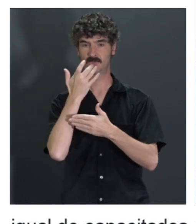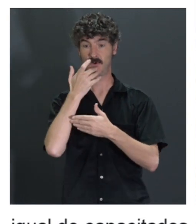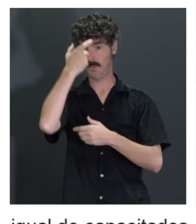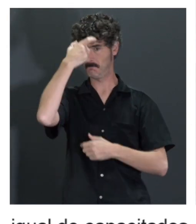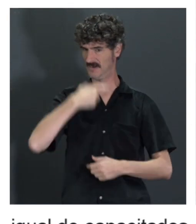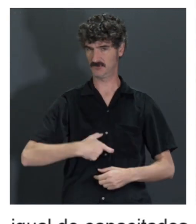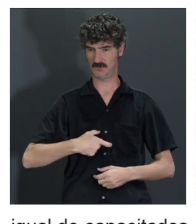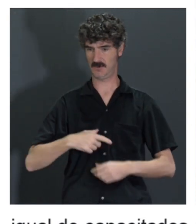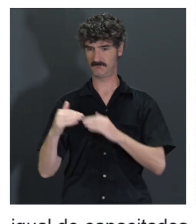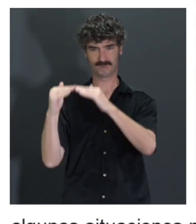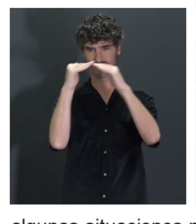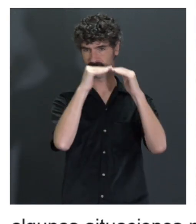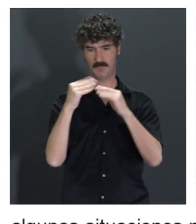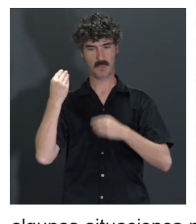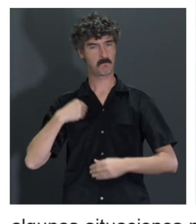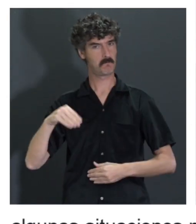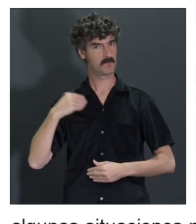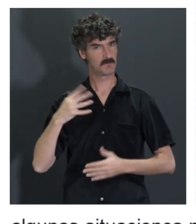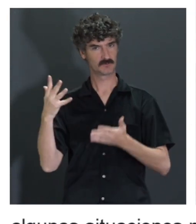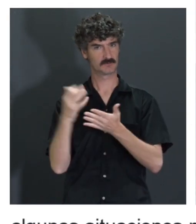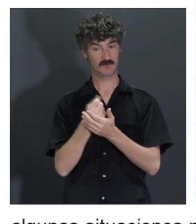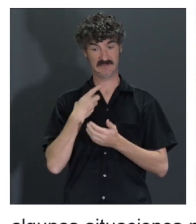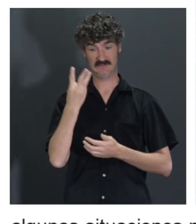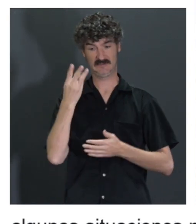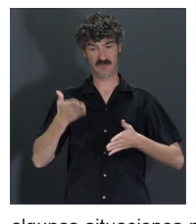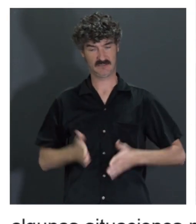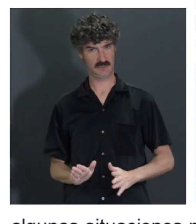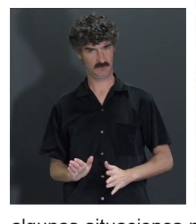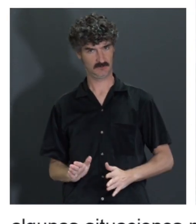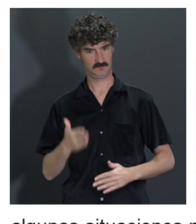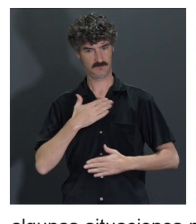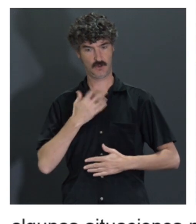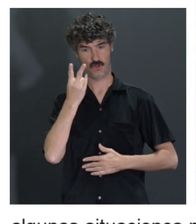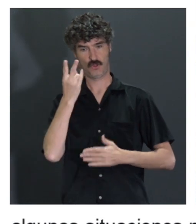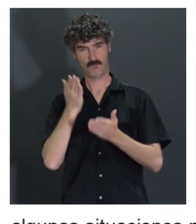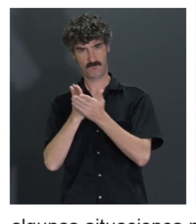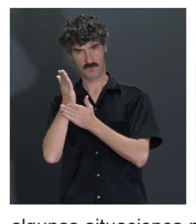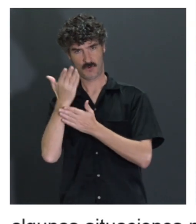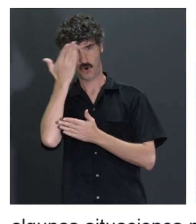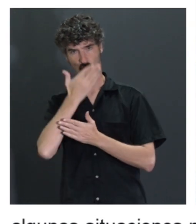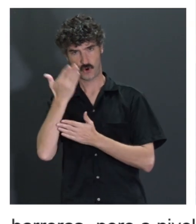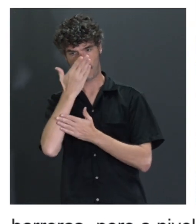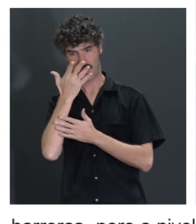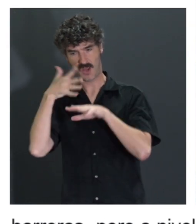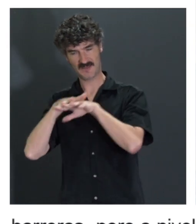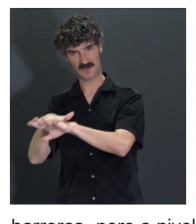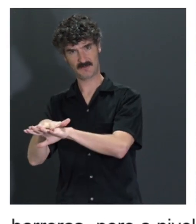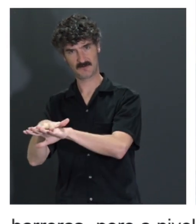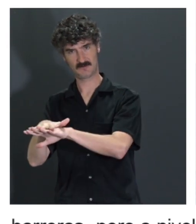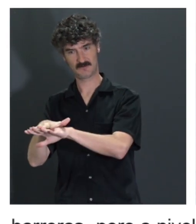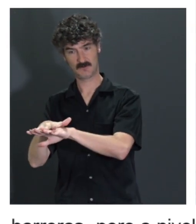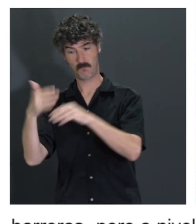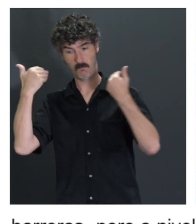personas, para mí es lo mismo. Entonces, yo, pues nada, mis tres hijos, pues han estado en dos colegios de integración, en una con